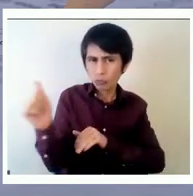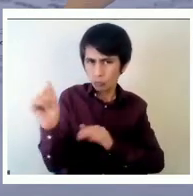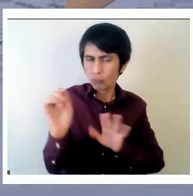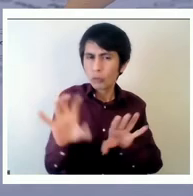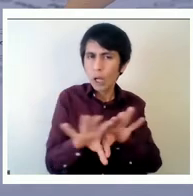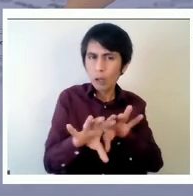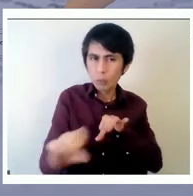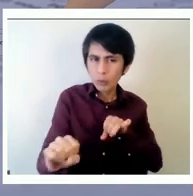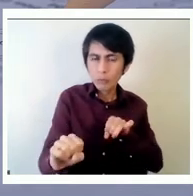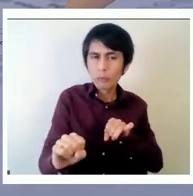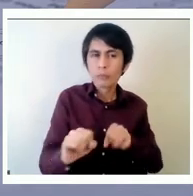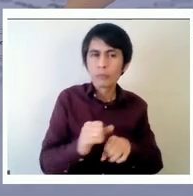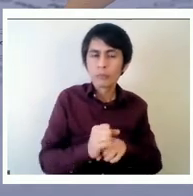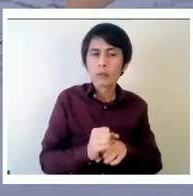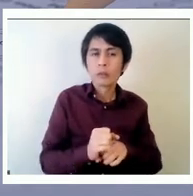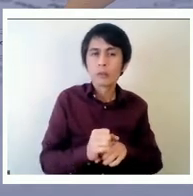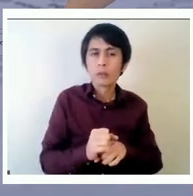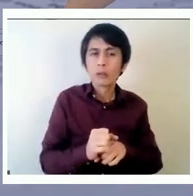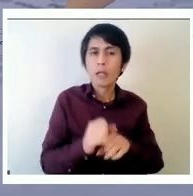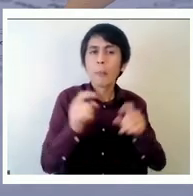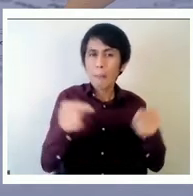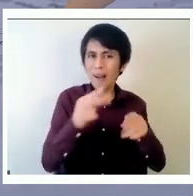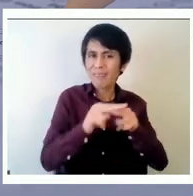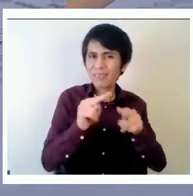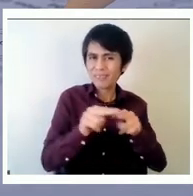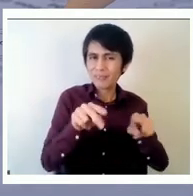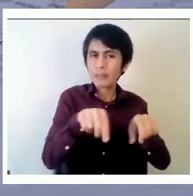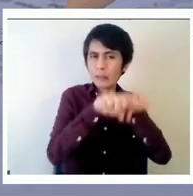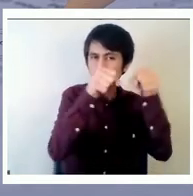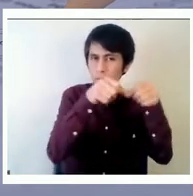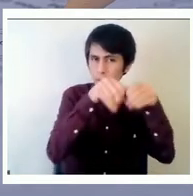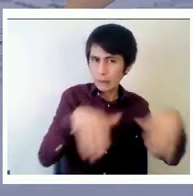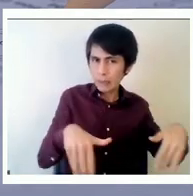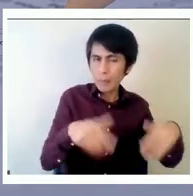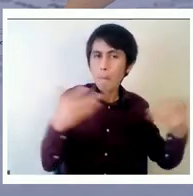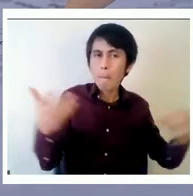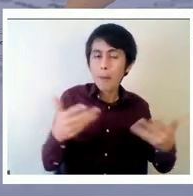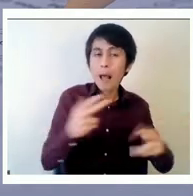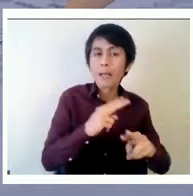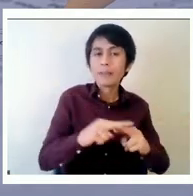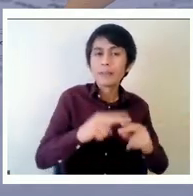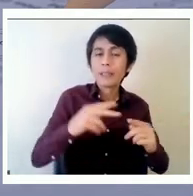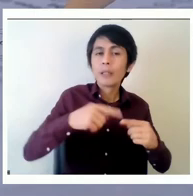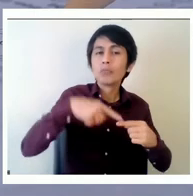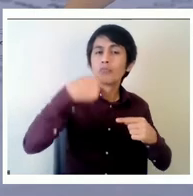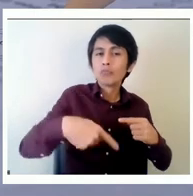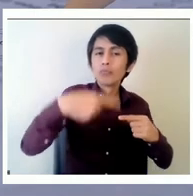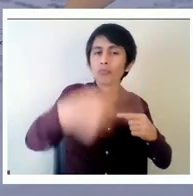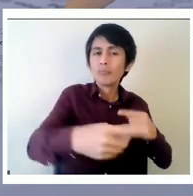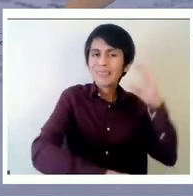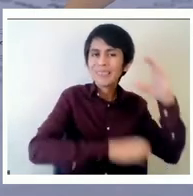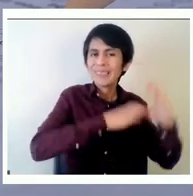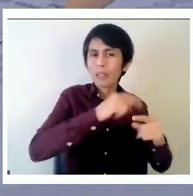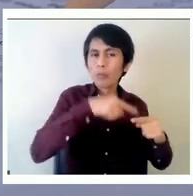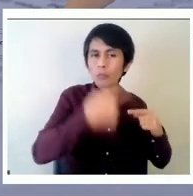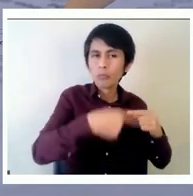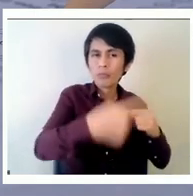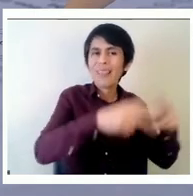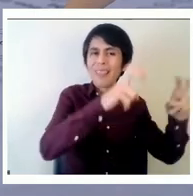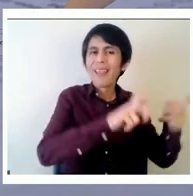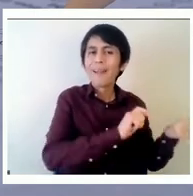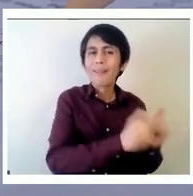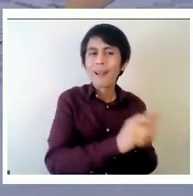y y hacen parte de un ciclo de reformas que tuvieron que ver con un foco específico en la calidad